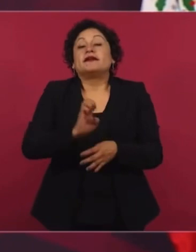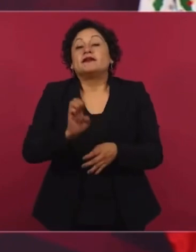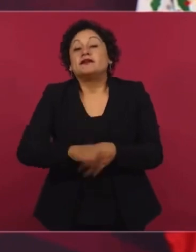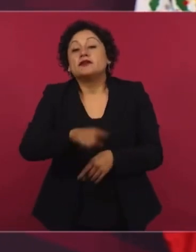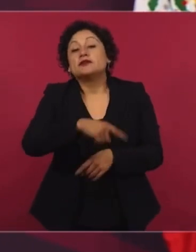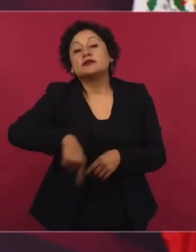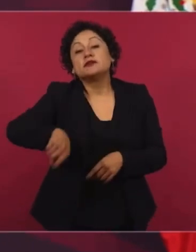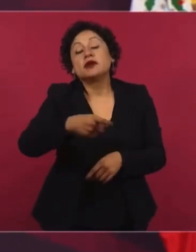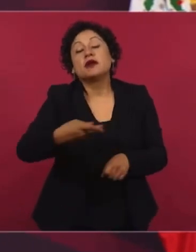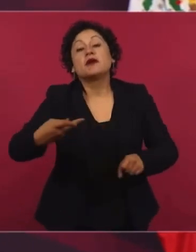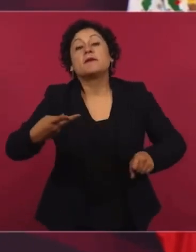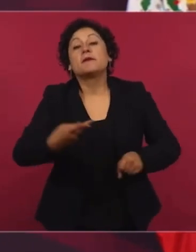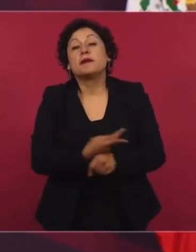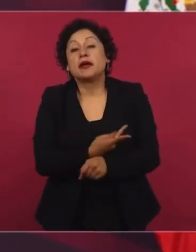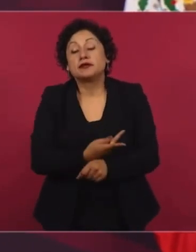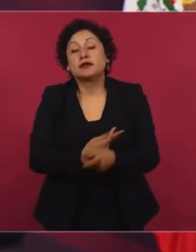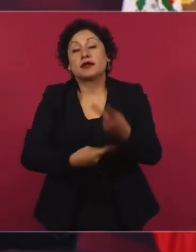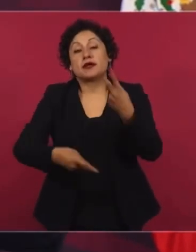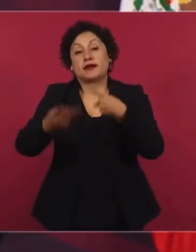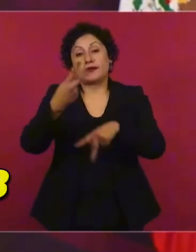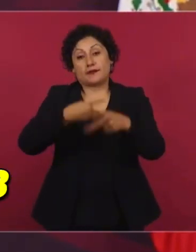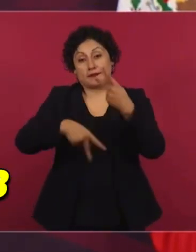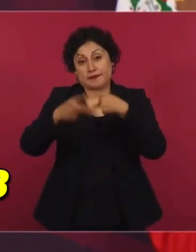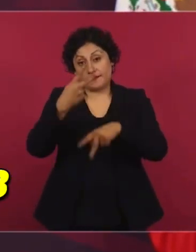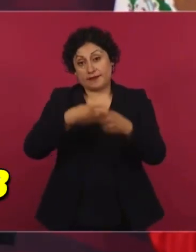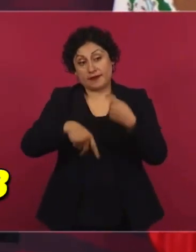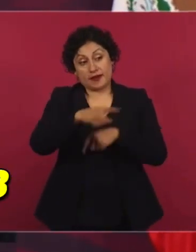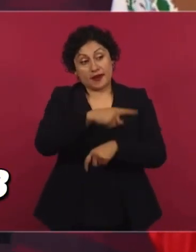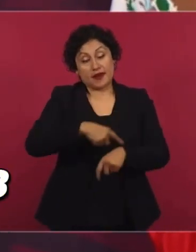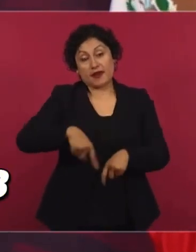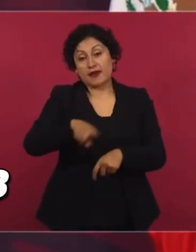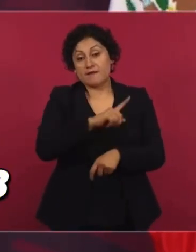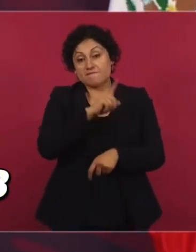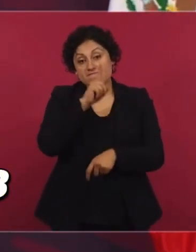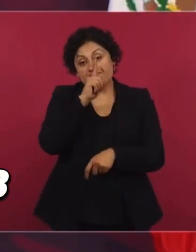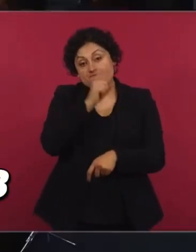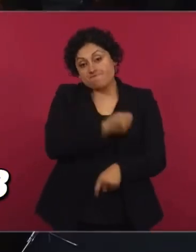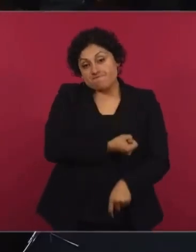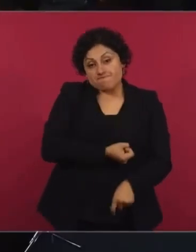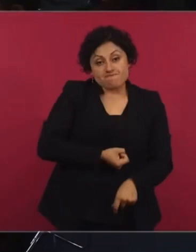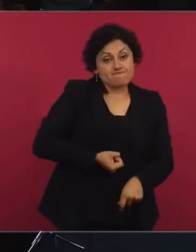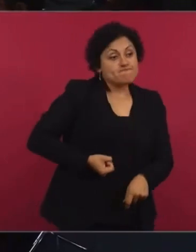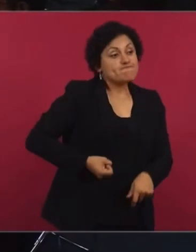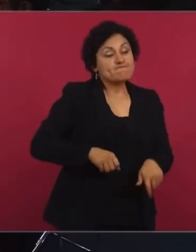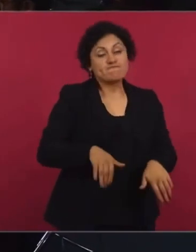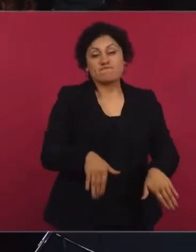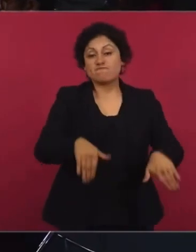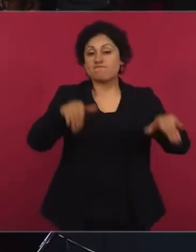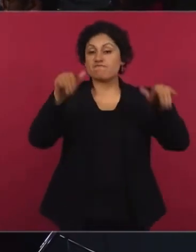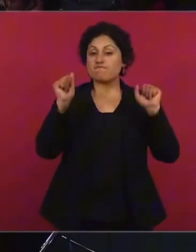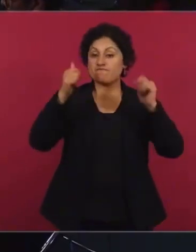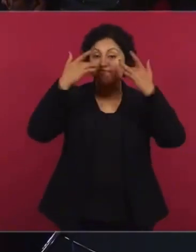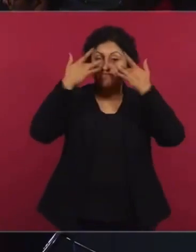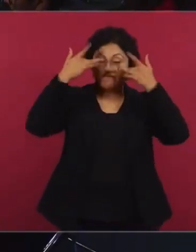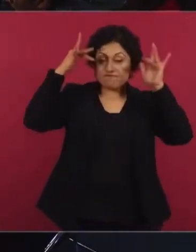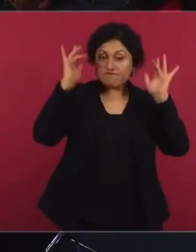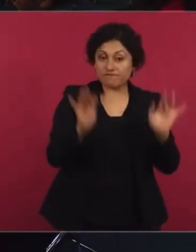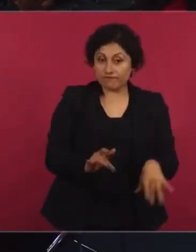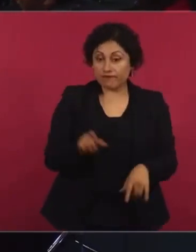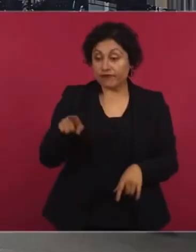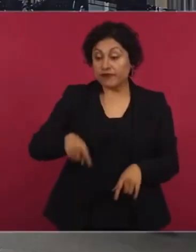y se queda el fiscal con dos, tres ayudantes, ministerios públicos,